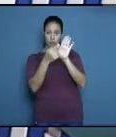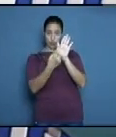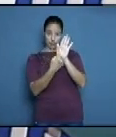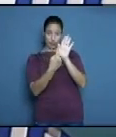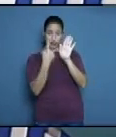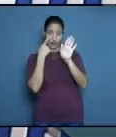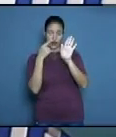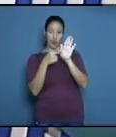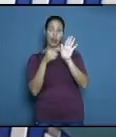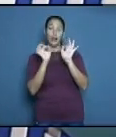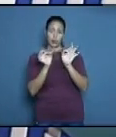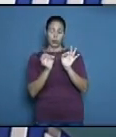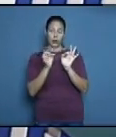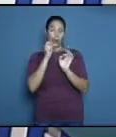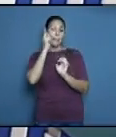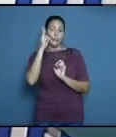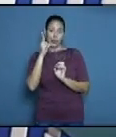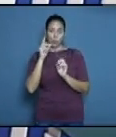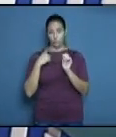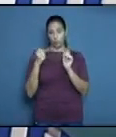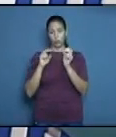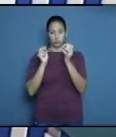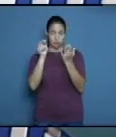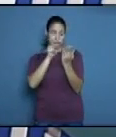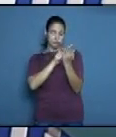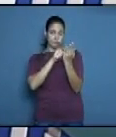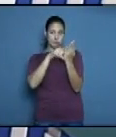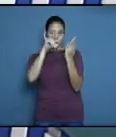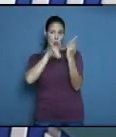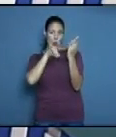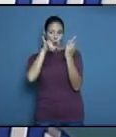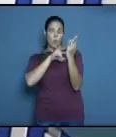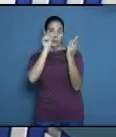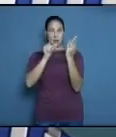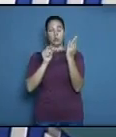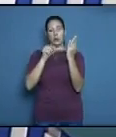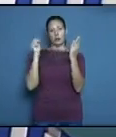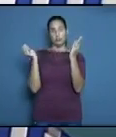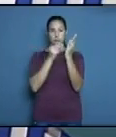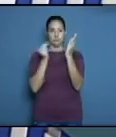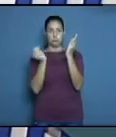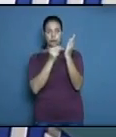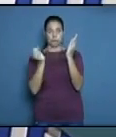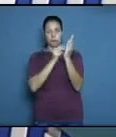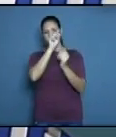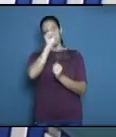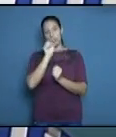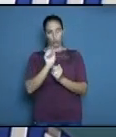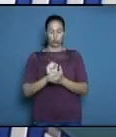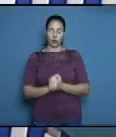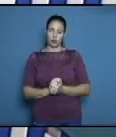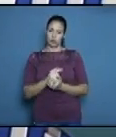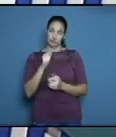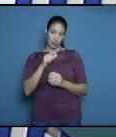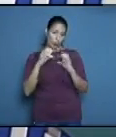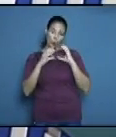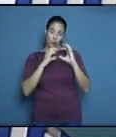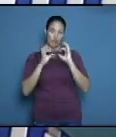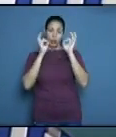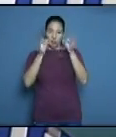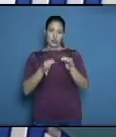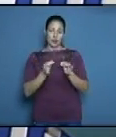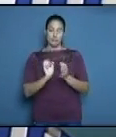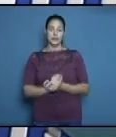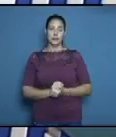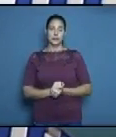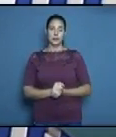dudas que tengan no es ningún montaje aquí están todos los mensajes y estas personas se están comunicando ahora mismo por acá voy a tratar los del correo electrónico que no